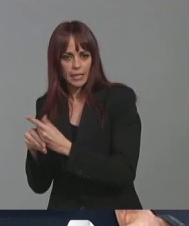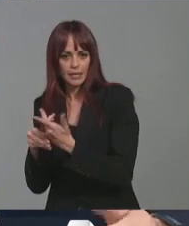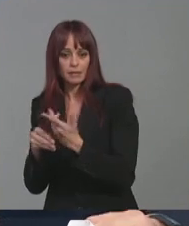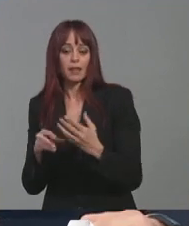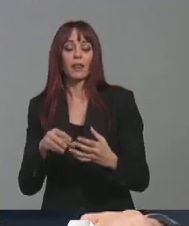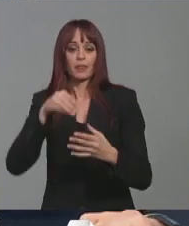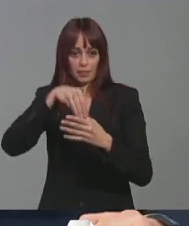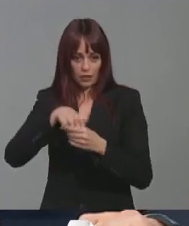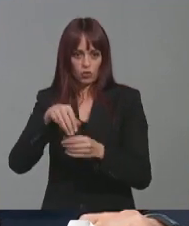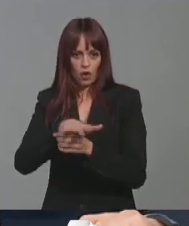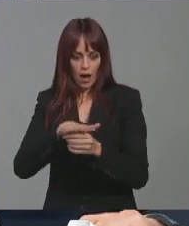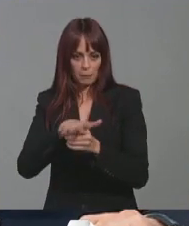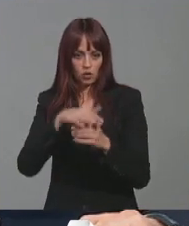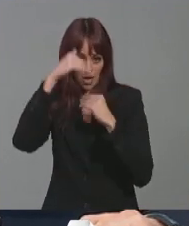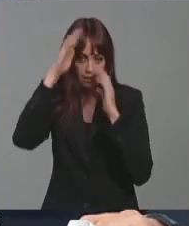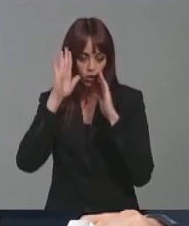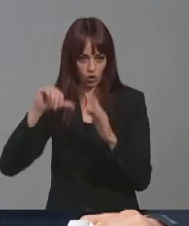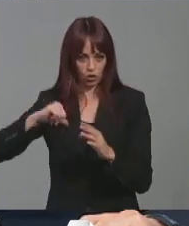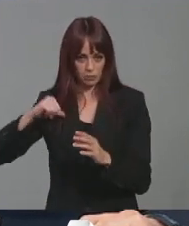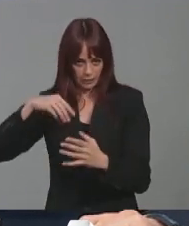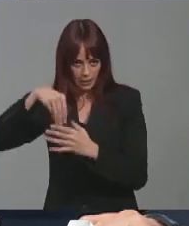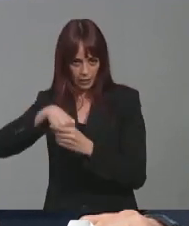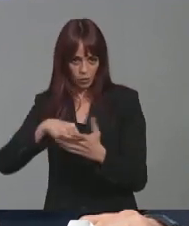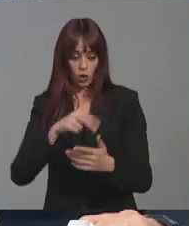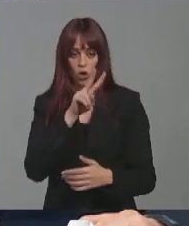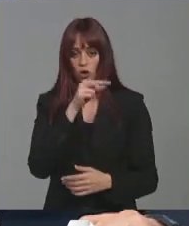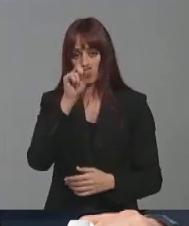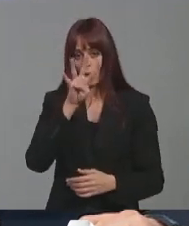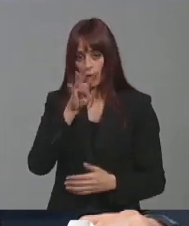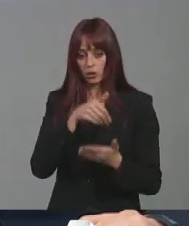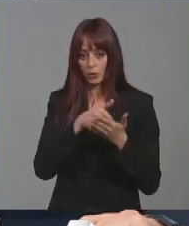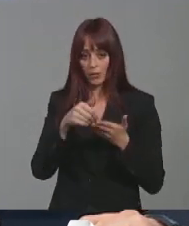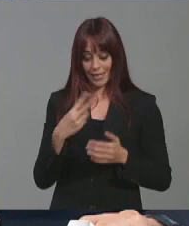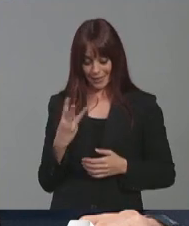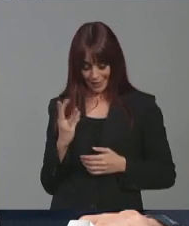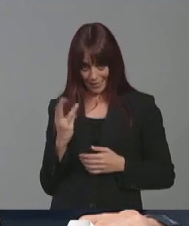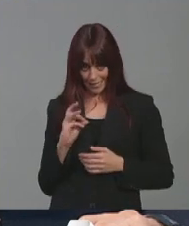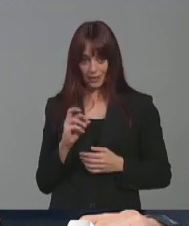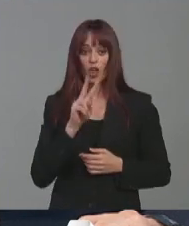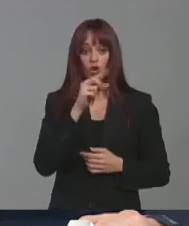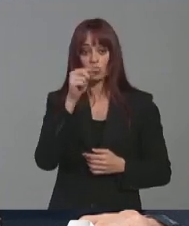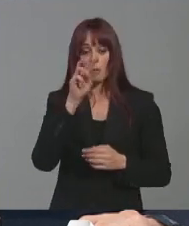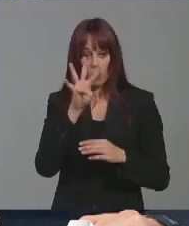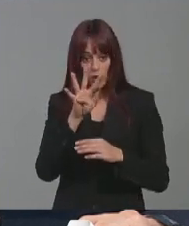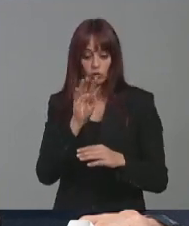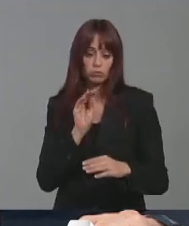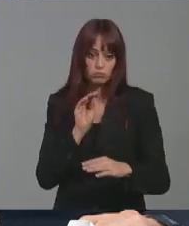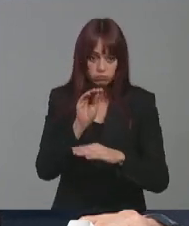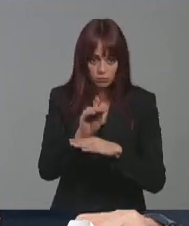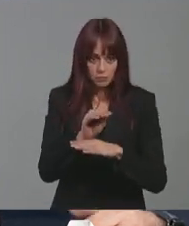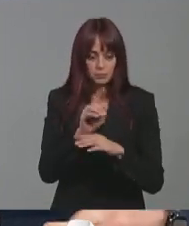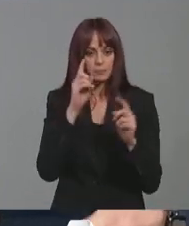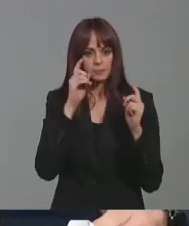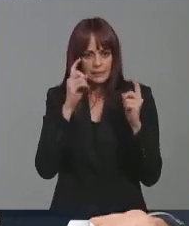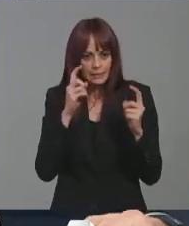dentro del ámbito de la atención hospitalaria pero también 2,4 millones de esos 30,4 van destinados a reducir